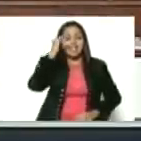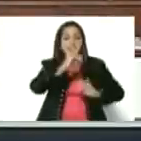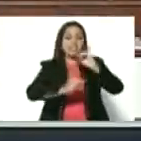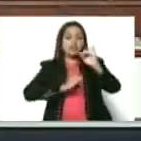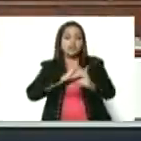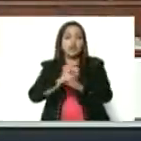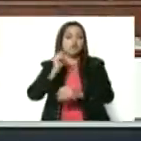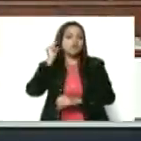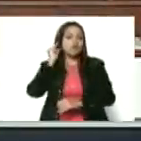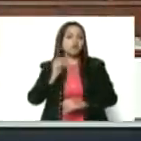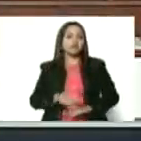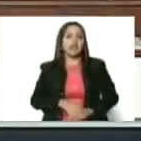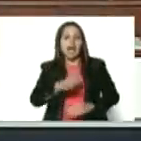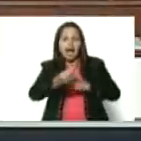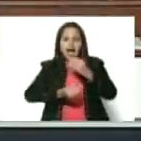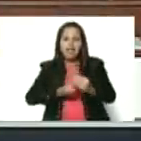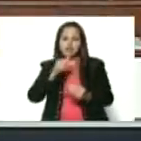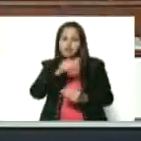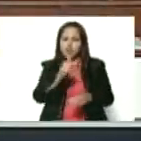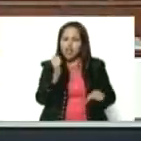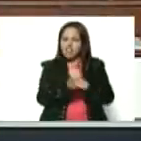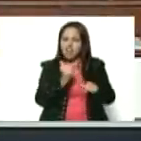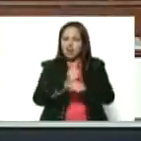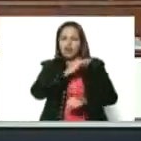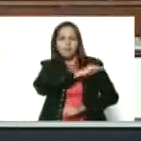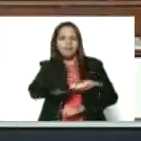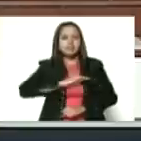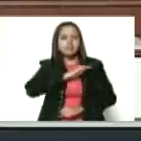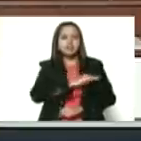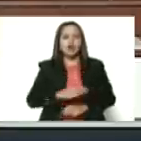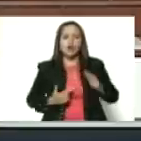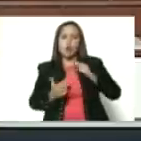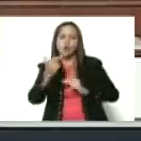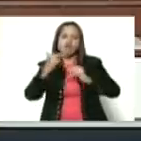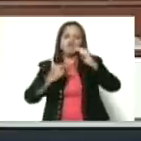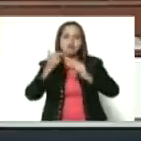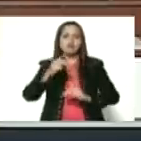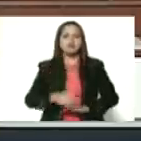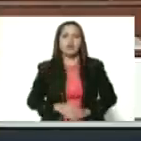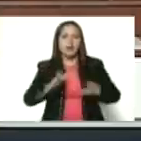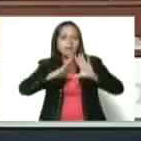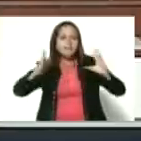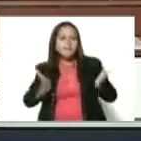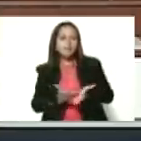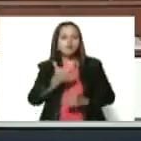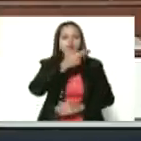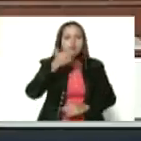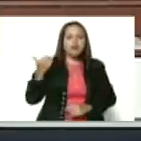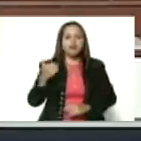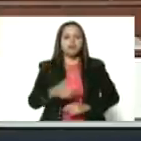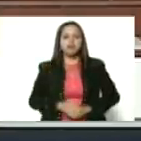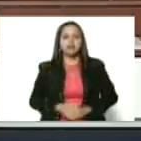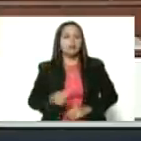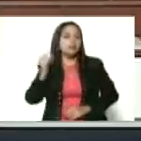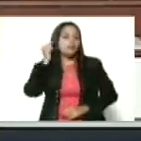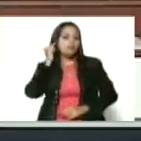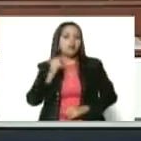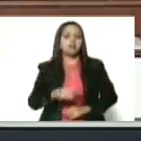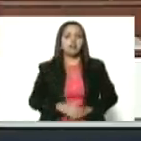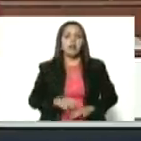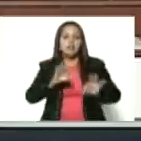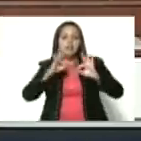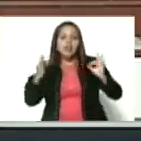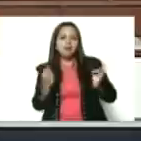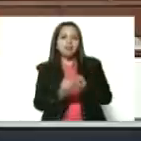la Mujer cumpliendo nuestra misión de construir un mundo mejor para la mujer, para la